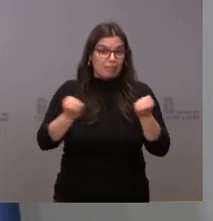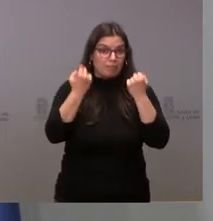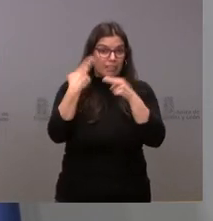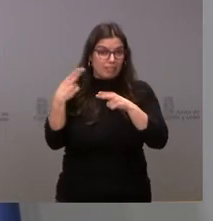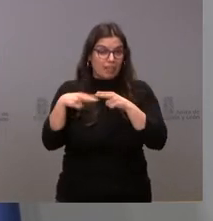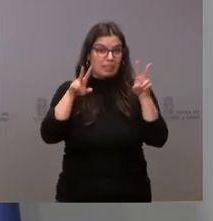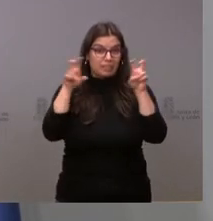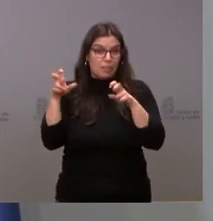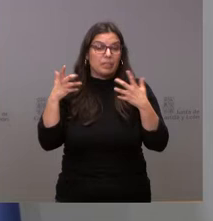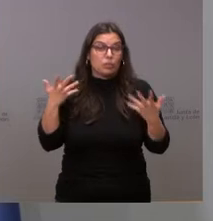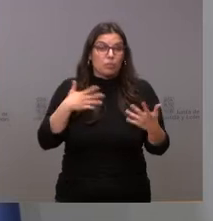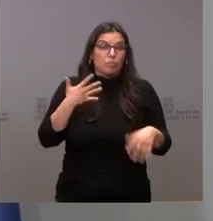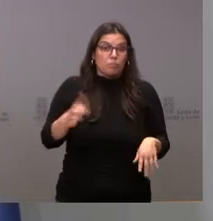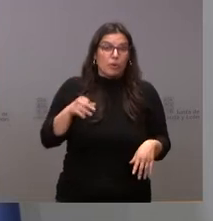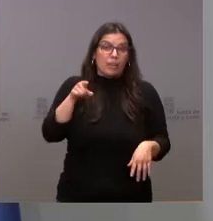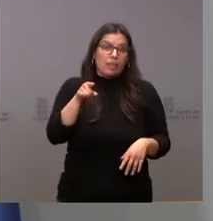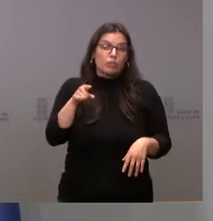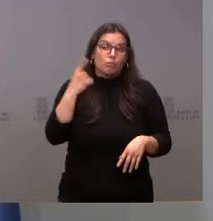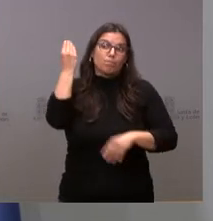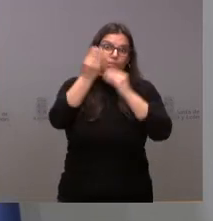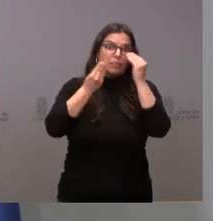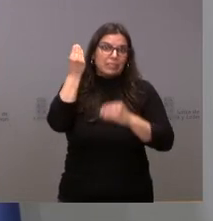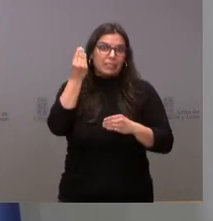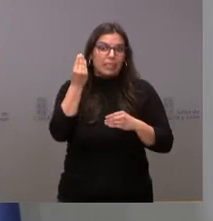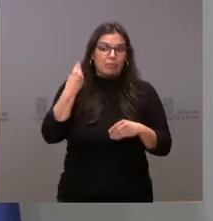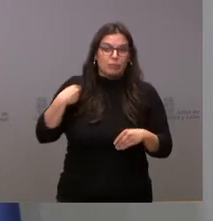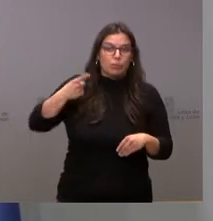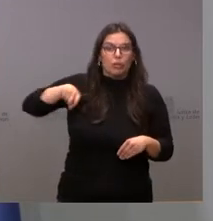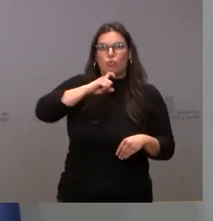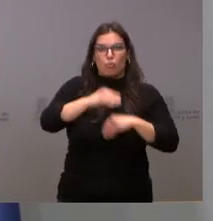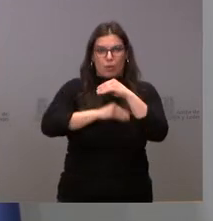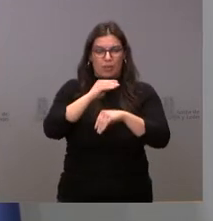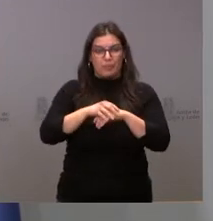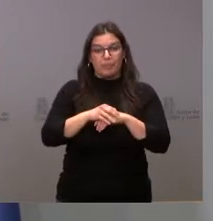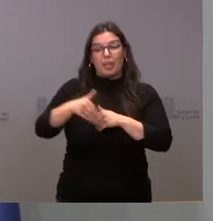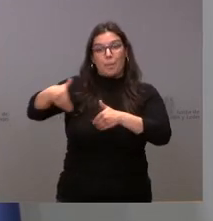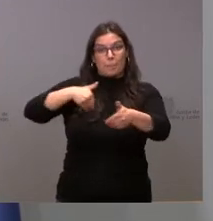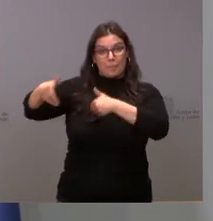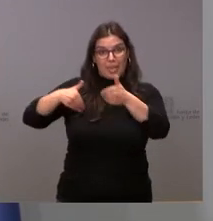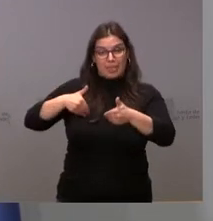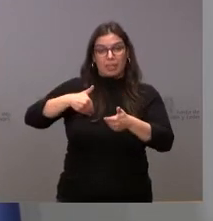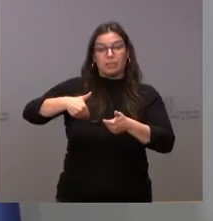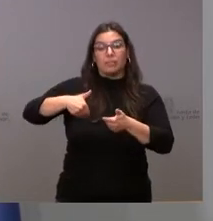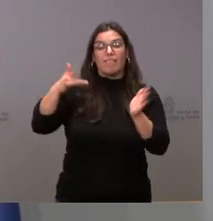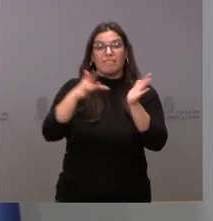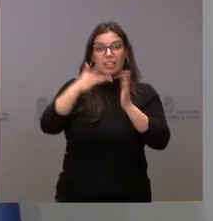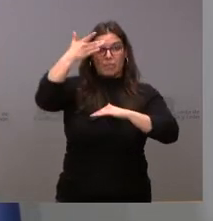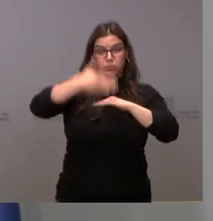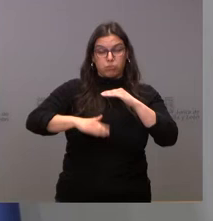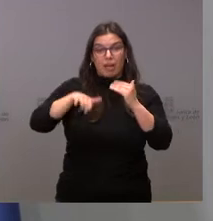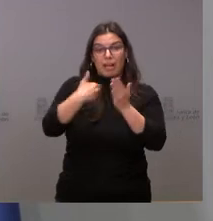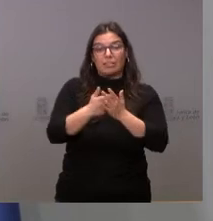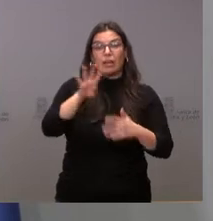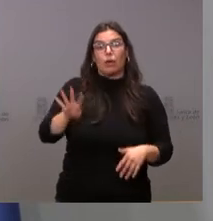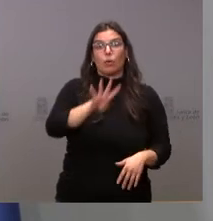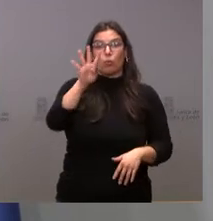cuestiones y, por tanto, podría ser un elemento a considerar por los mismos. La fecha de presentación de solicitudes alcanza hasta el día